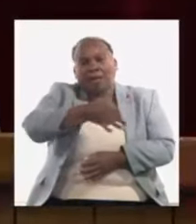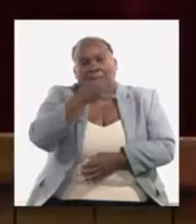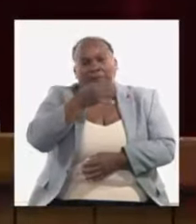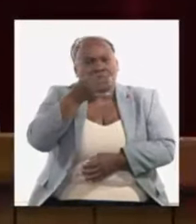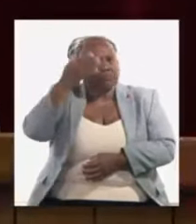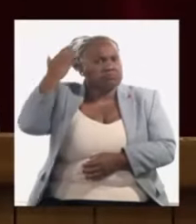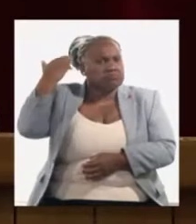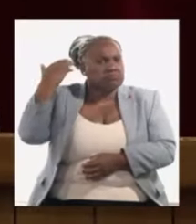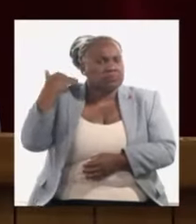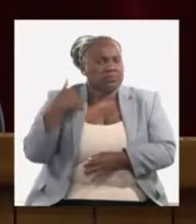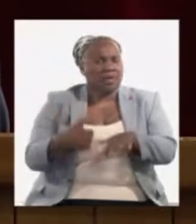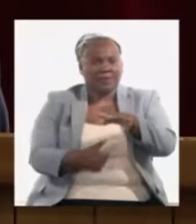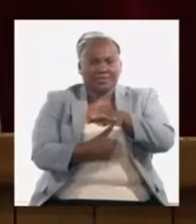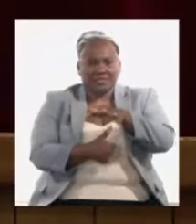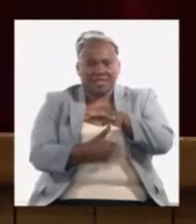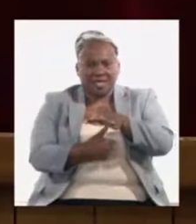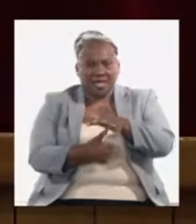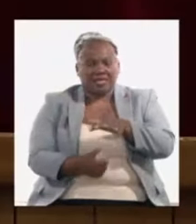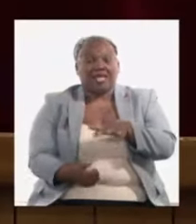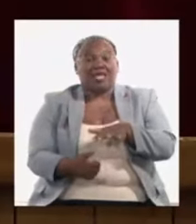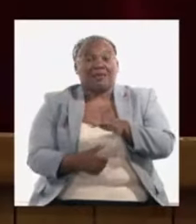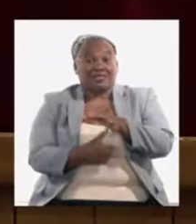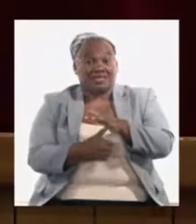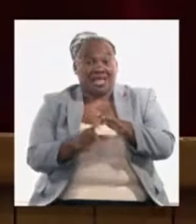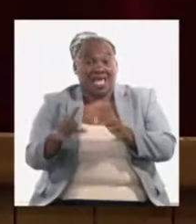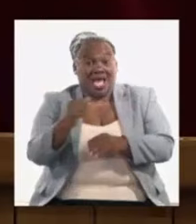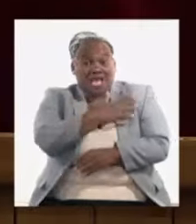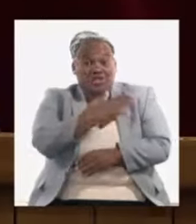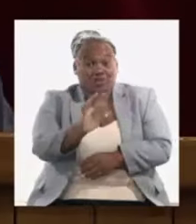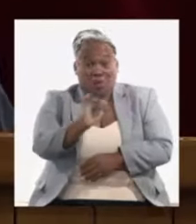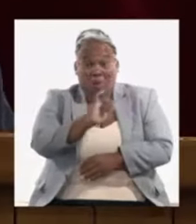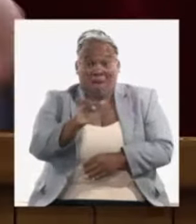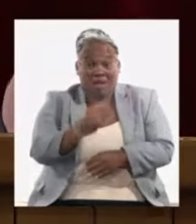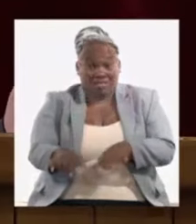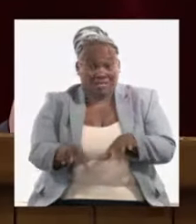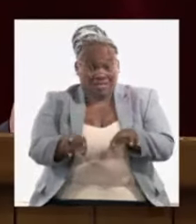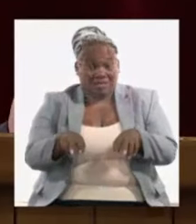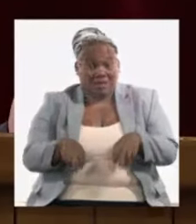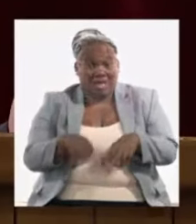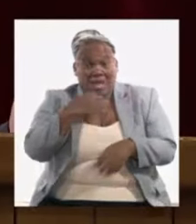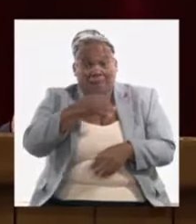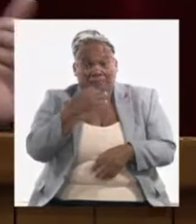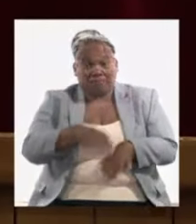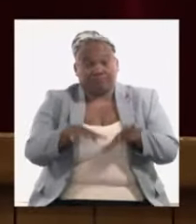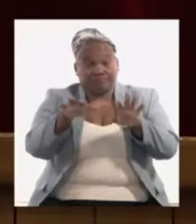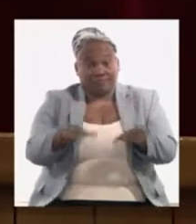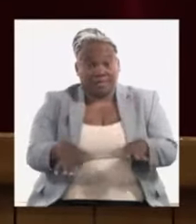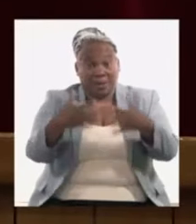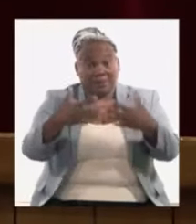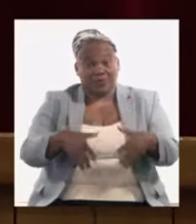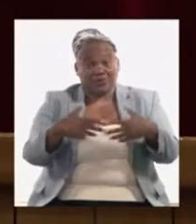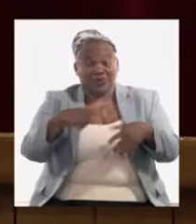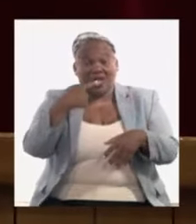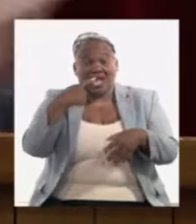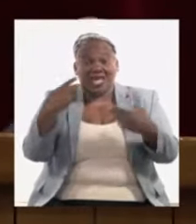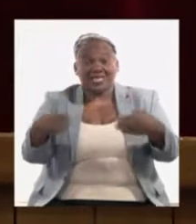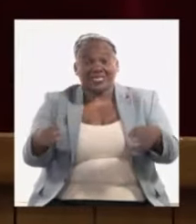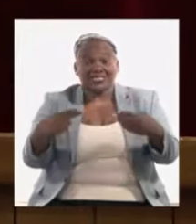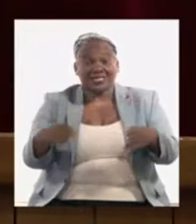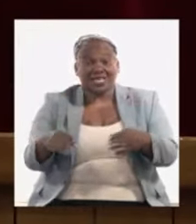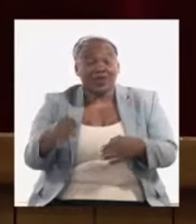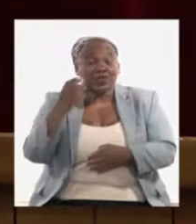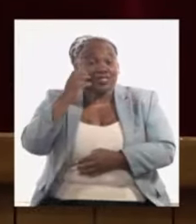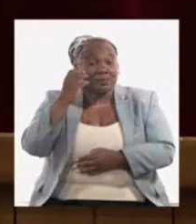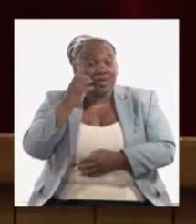veces y el presidente y el presidente Lazo lo han enfatizado cuando nosotros decimos paralizamos la producción de acero y cemento para